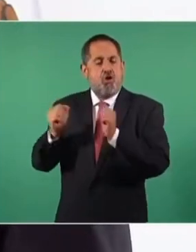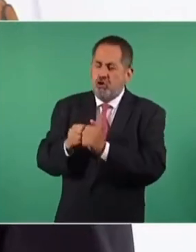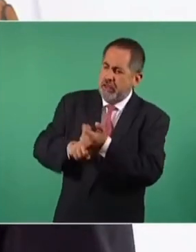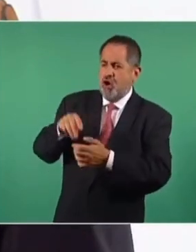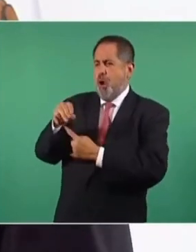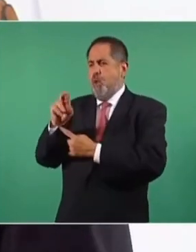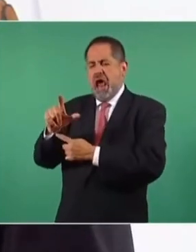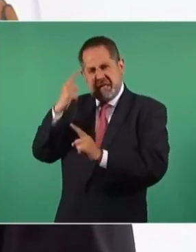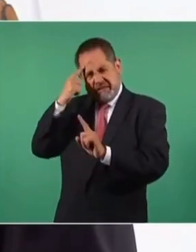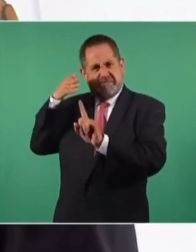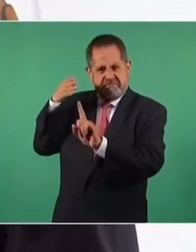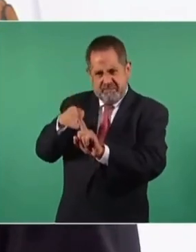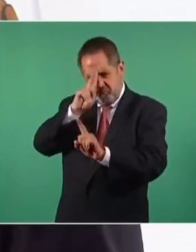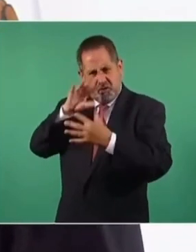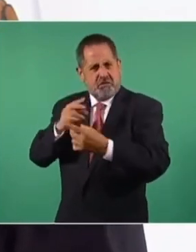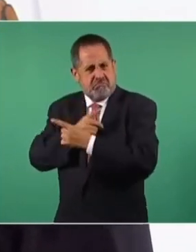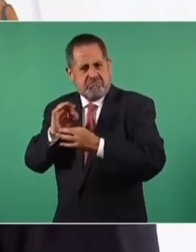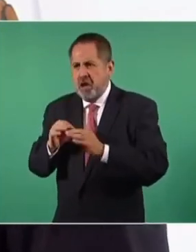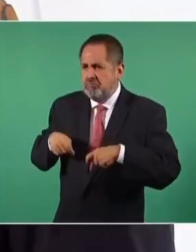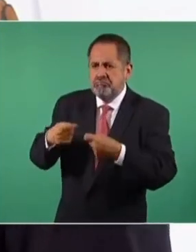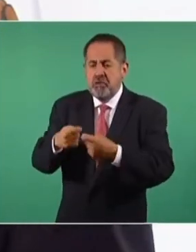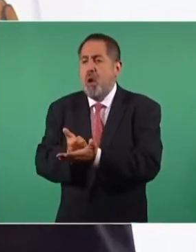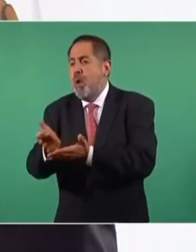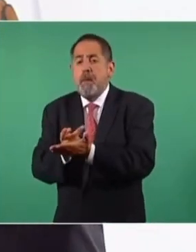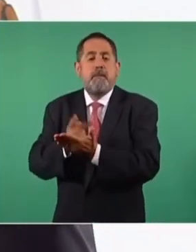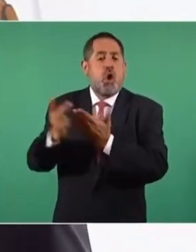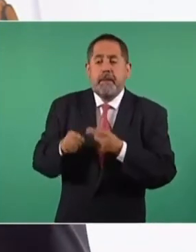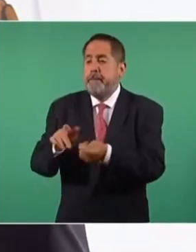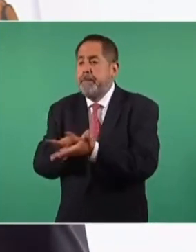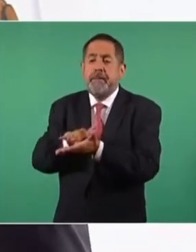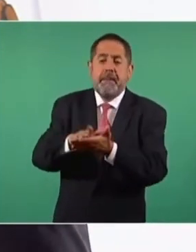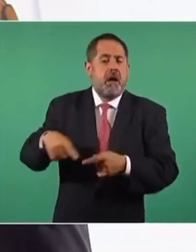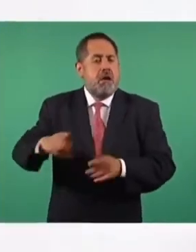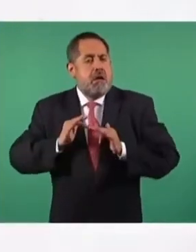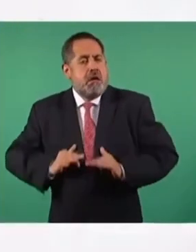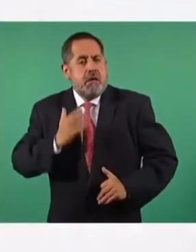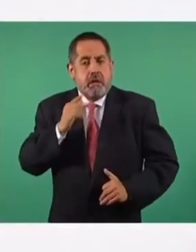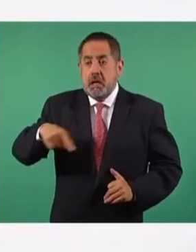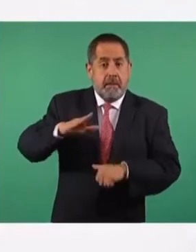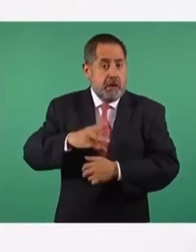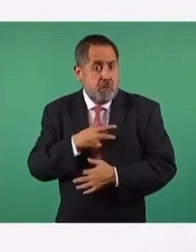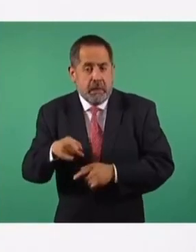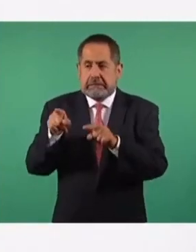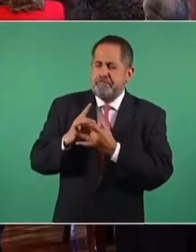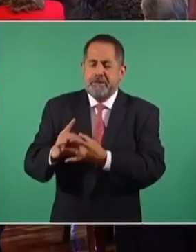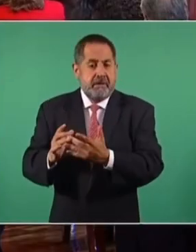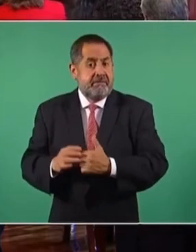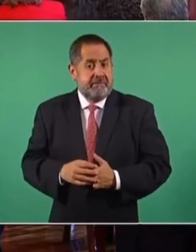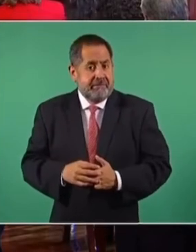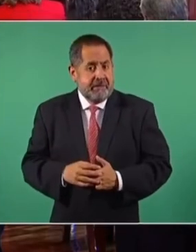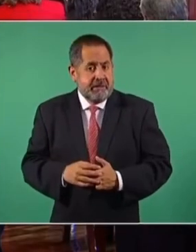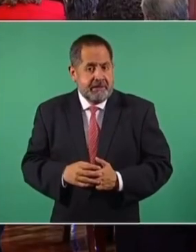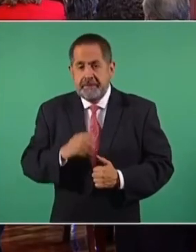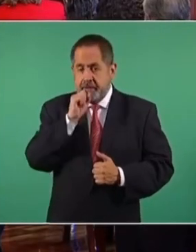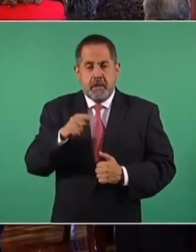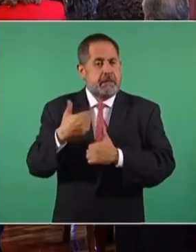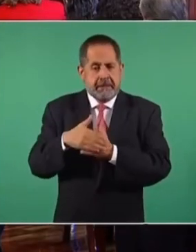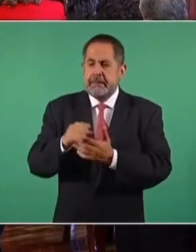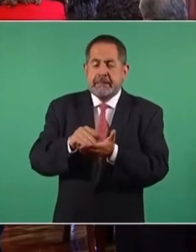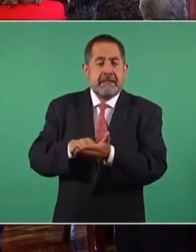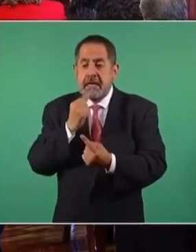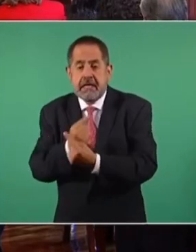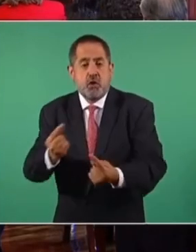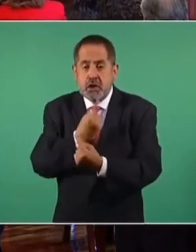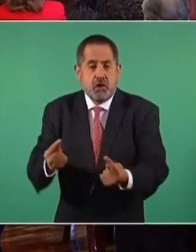moralidad, nos ha permitido financiar programas sociales para el bienestar de nuestro pueblo, en especial para los más pobres y marginados. Bien, vamos a continuar